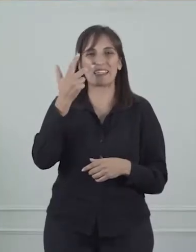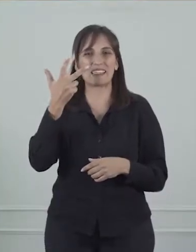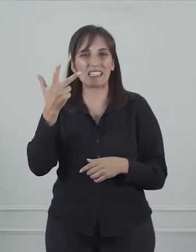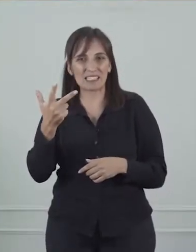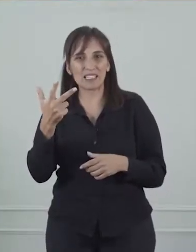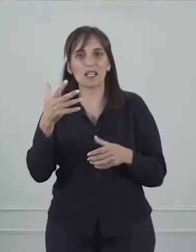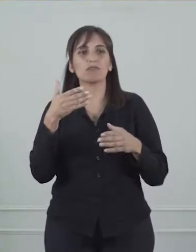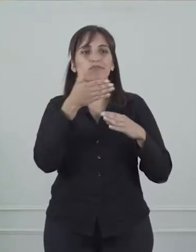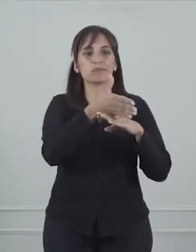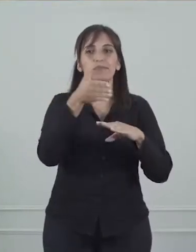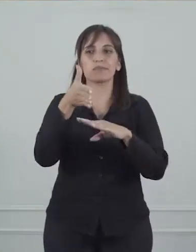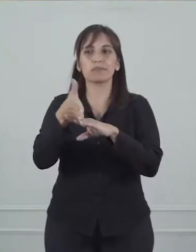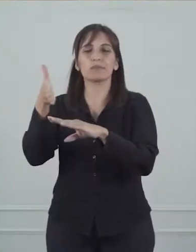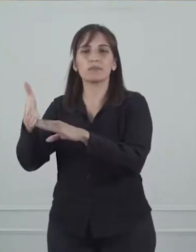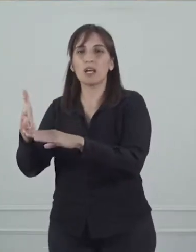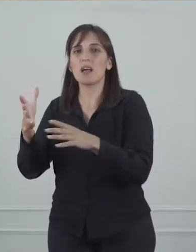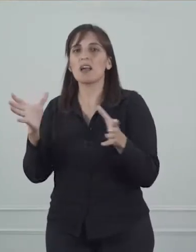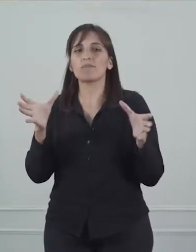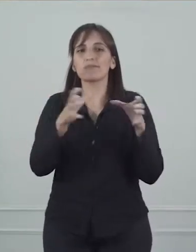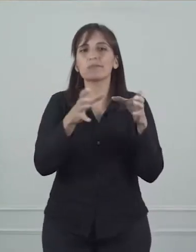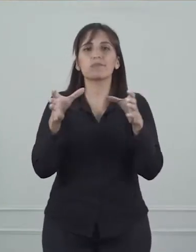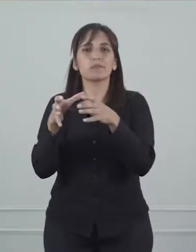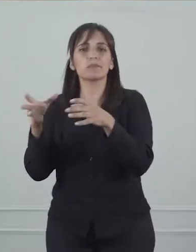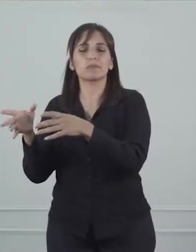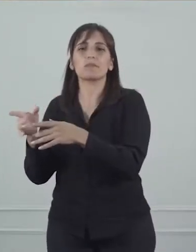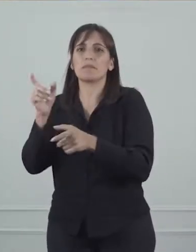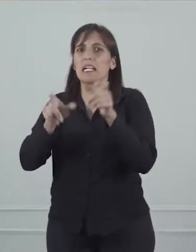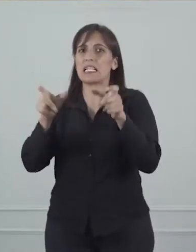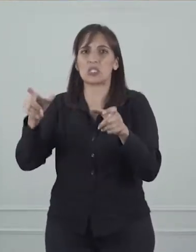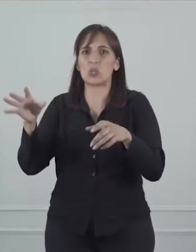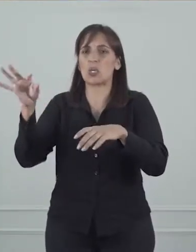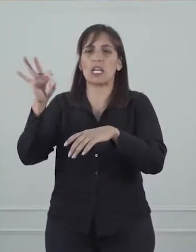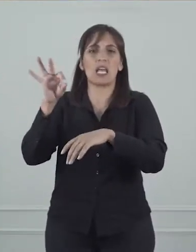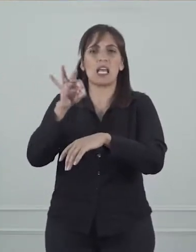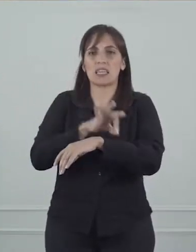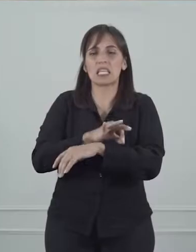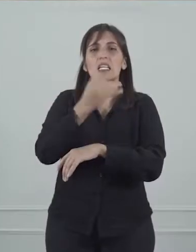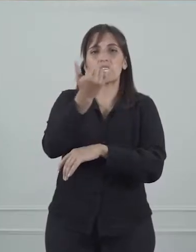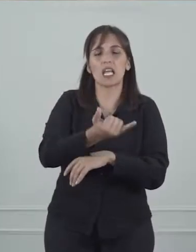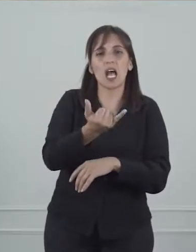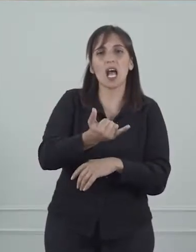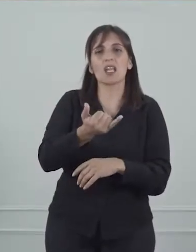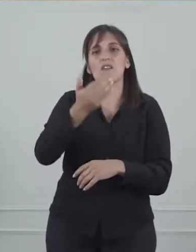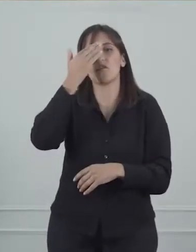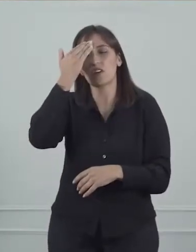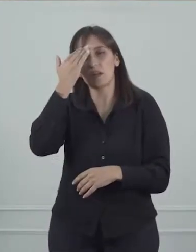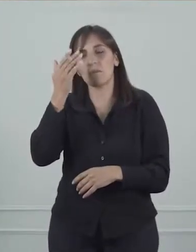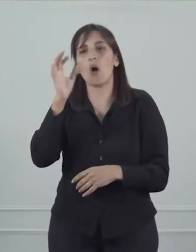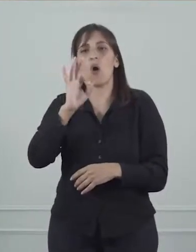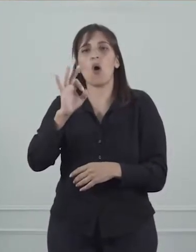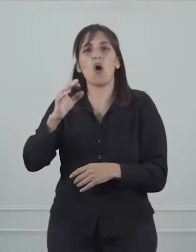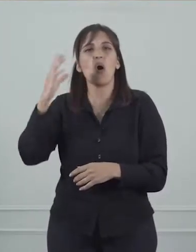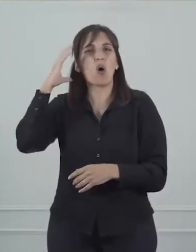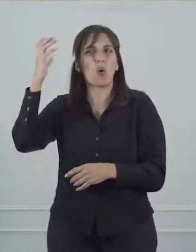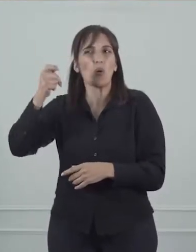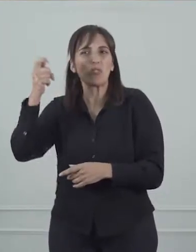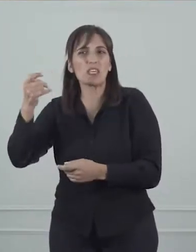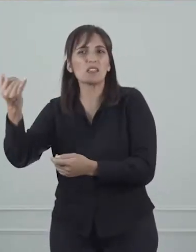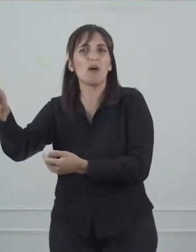a casas de personas que adquirieron esta enfermedad o a denuncias que teníamos en la justicia.